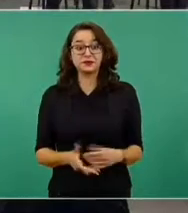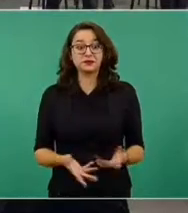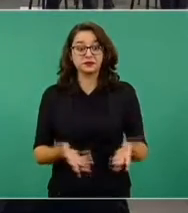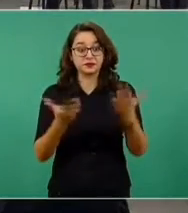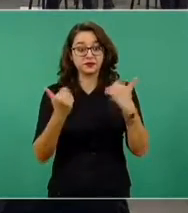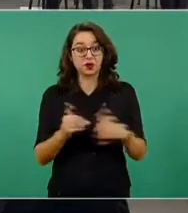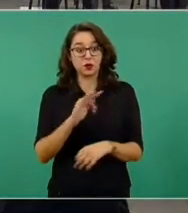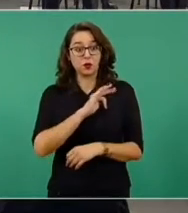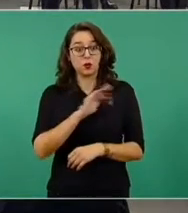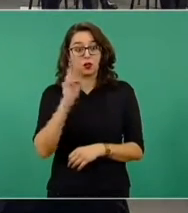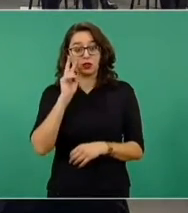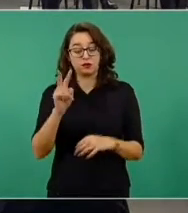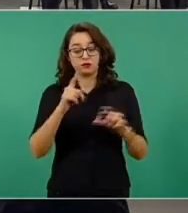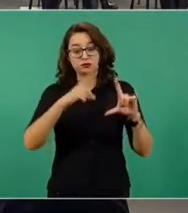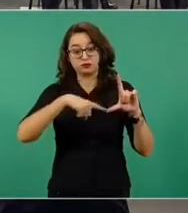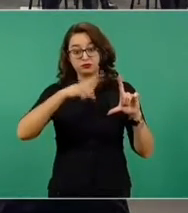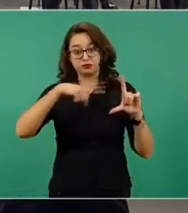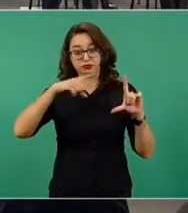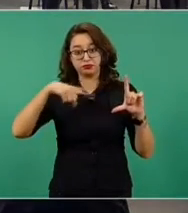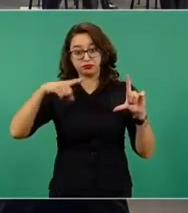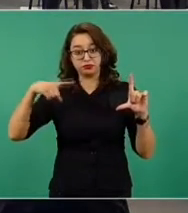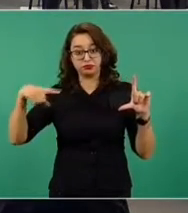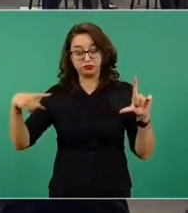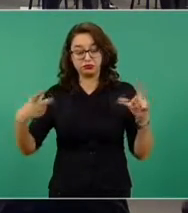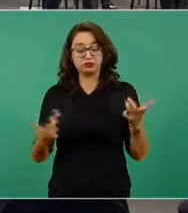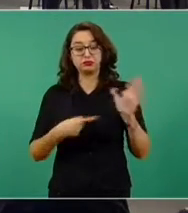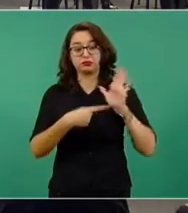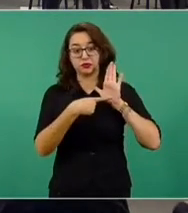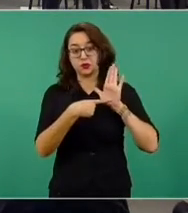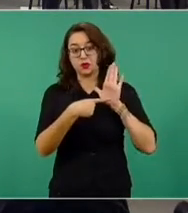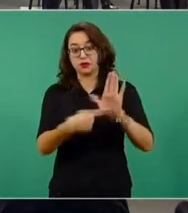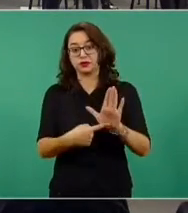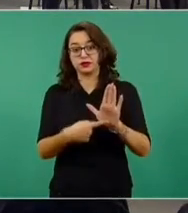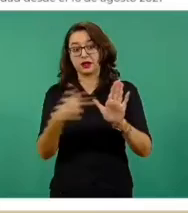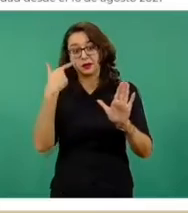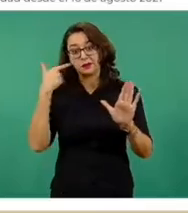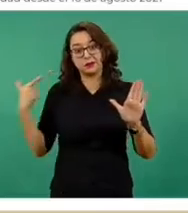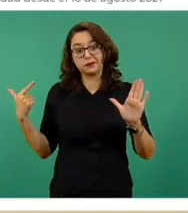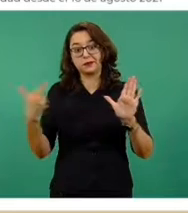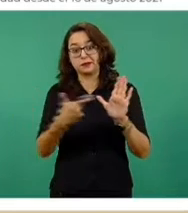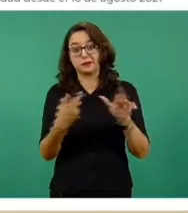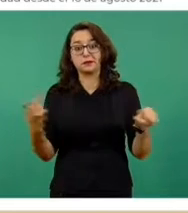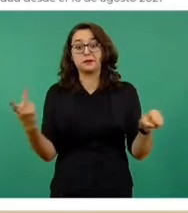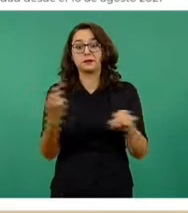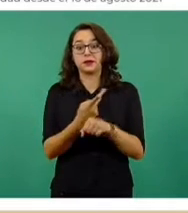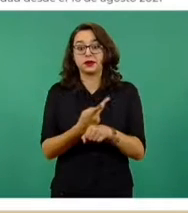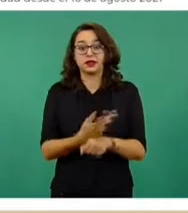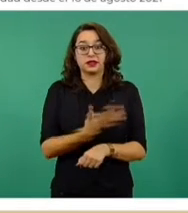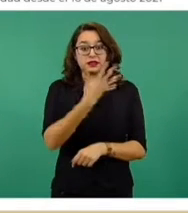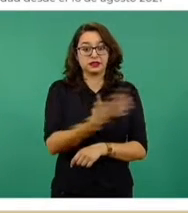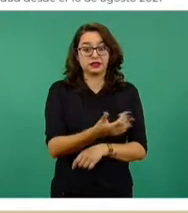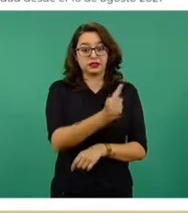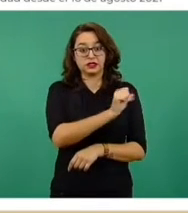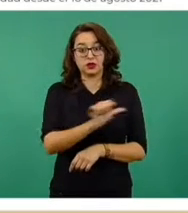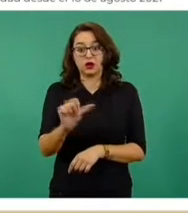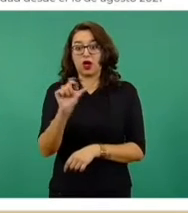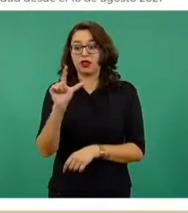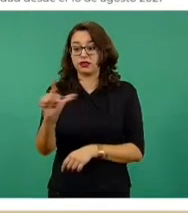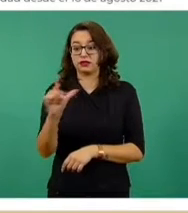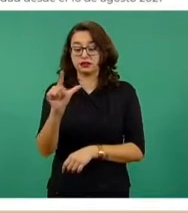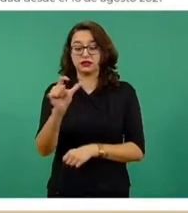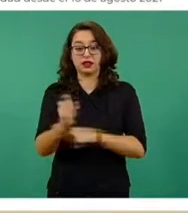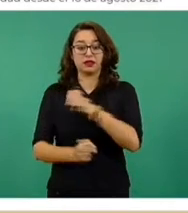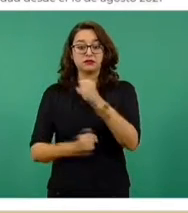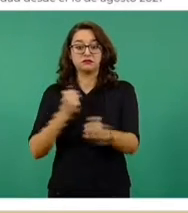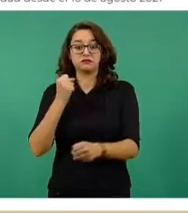vemos en esta gráfica que hemos presentado ya en otras ocasiones es que para el segmento de edad de 5 a 17 años